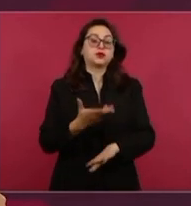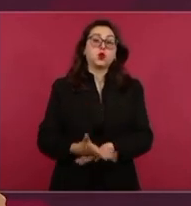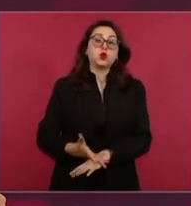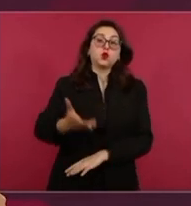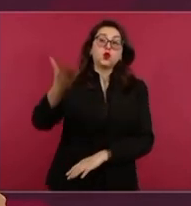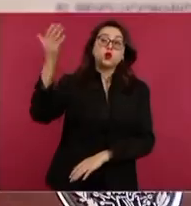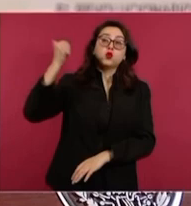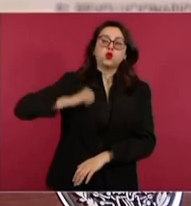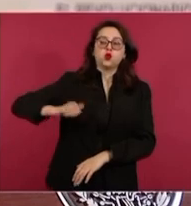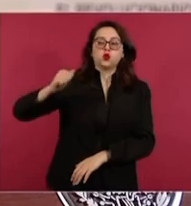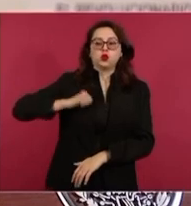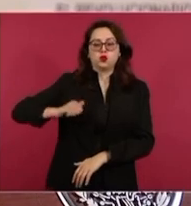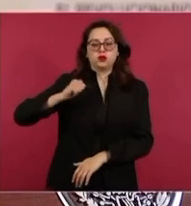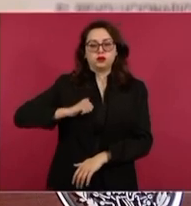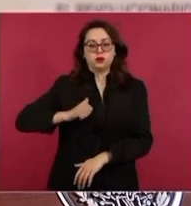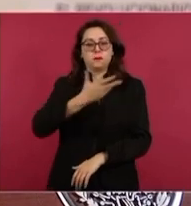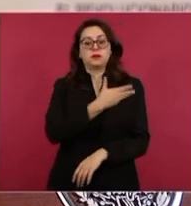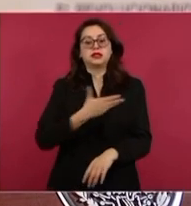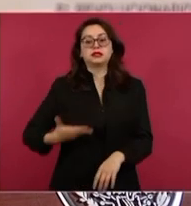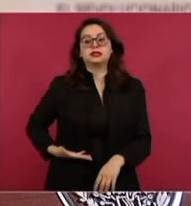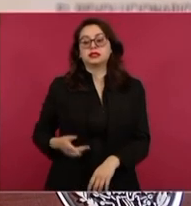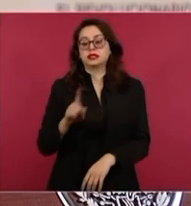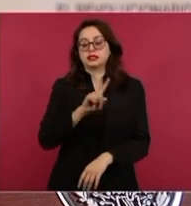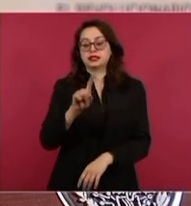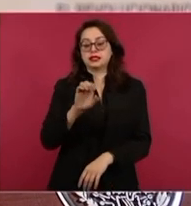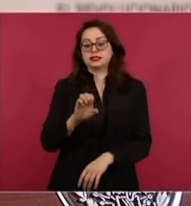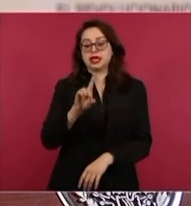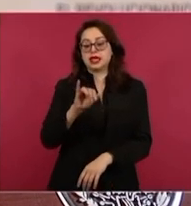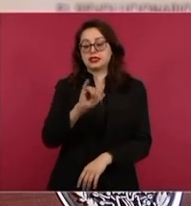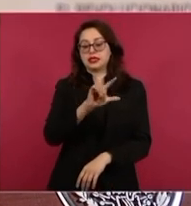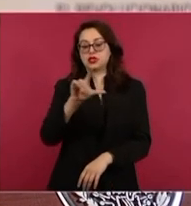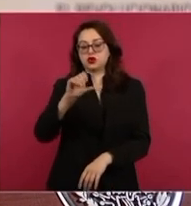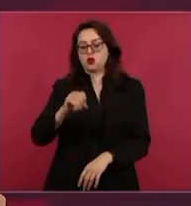privatizaron los ferrocarriles,